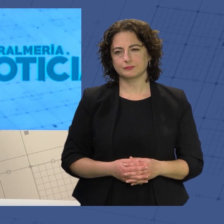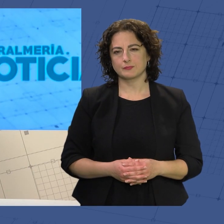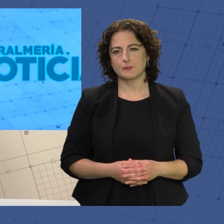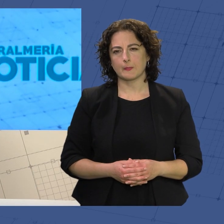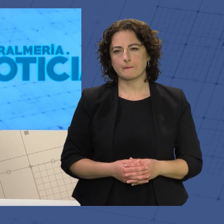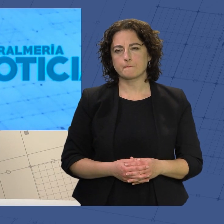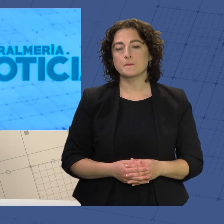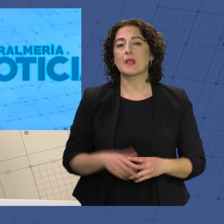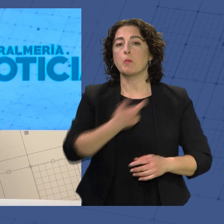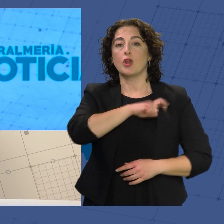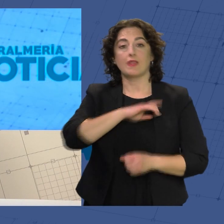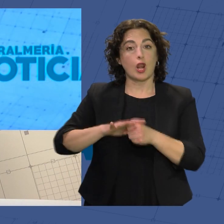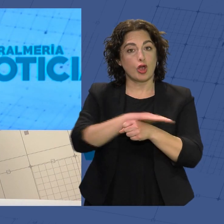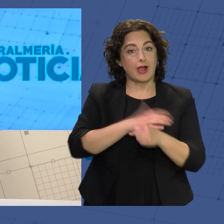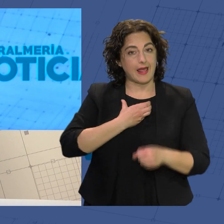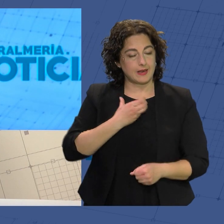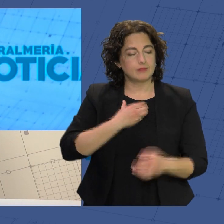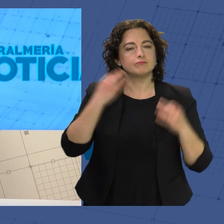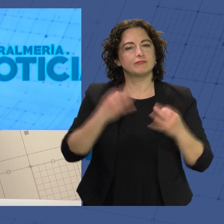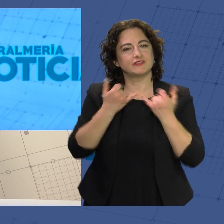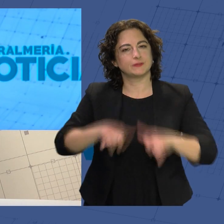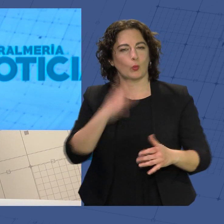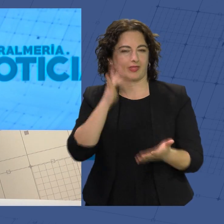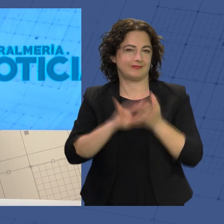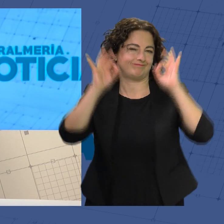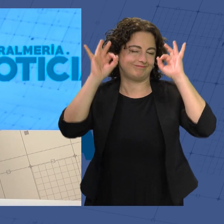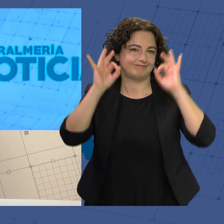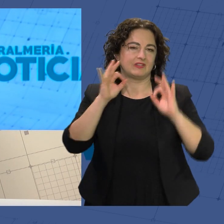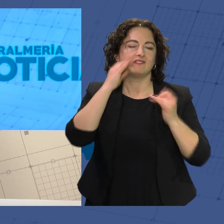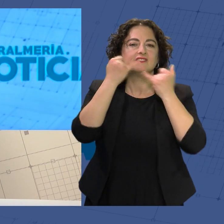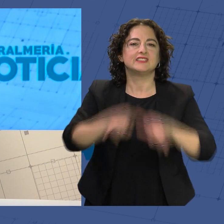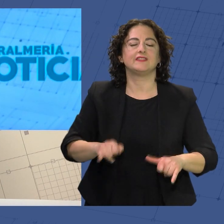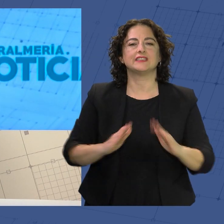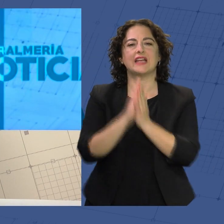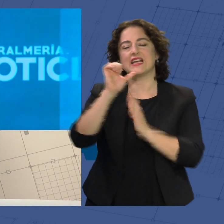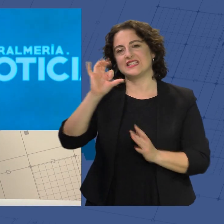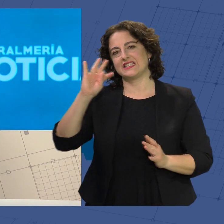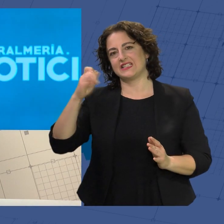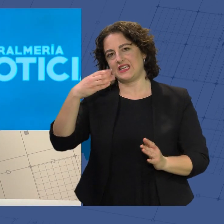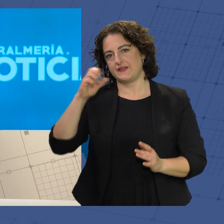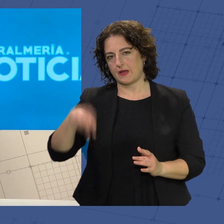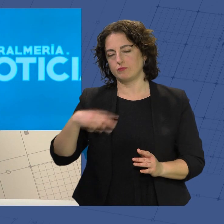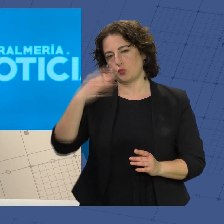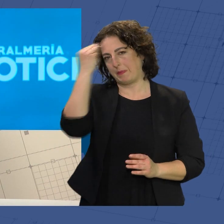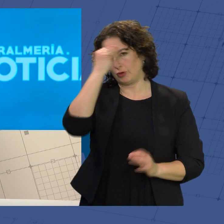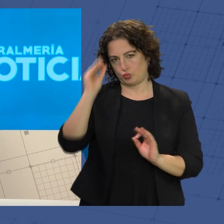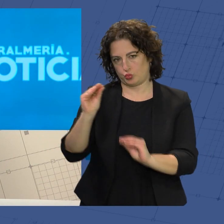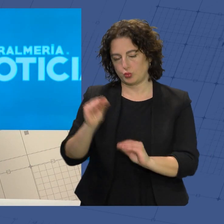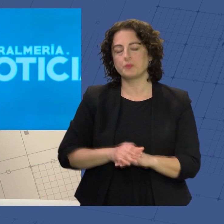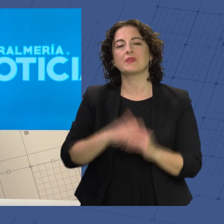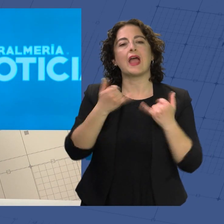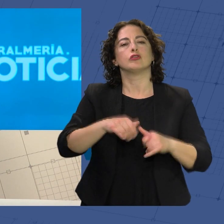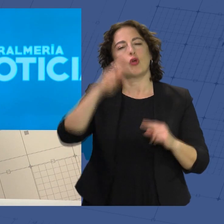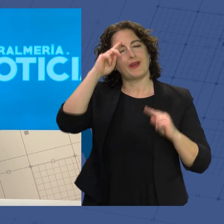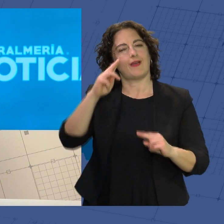La policía local ha festejado su día grande con motivo de la festividad de San Esteban, su patrón. En el acto se ha homenajeado